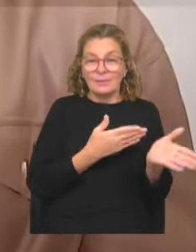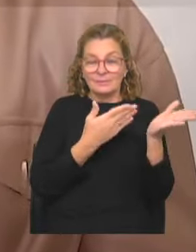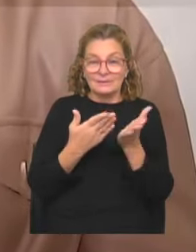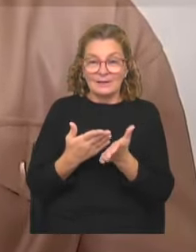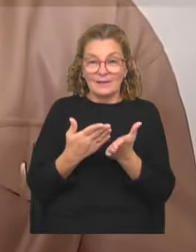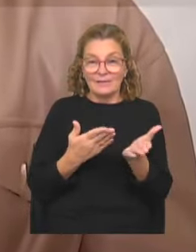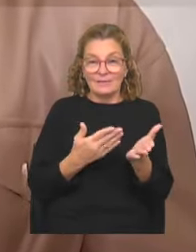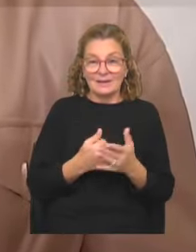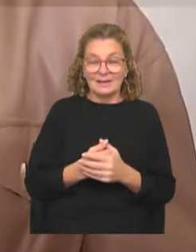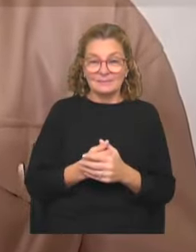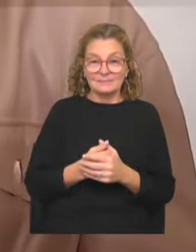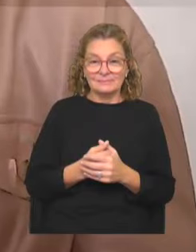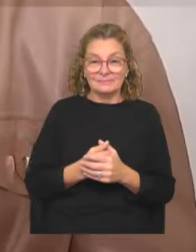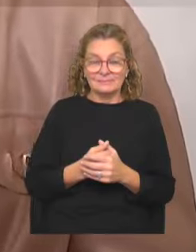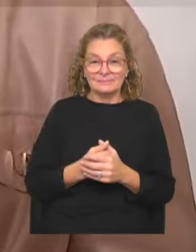Bienvenida.